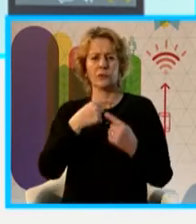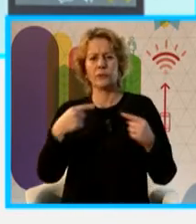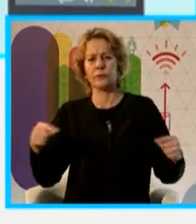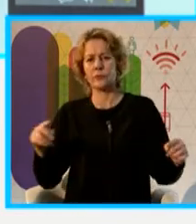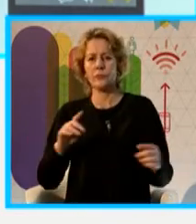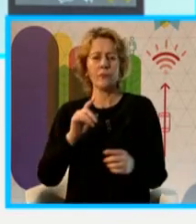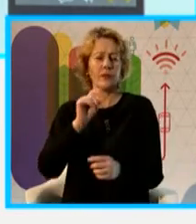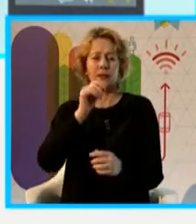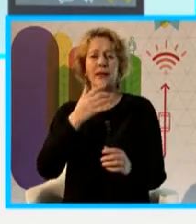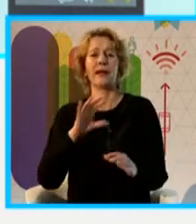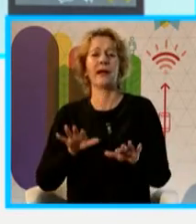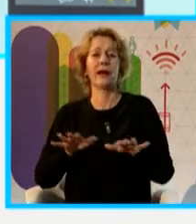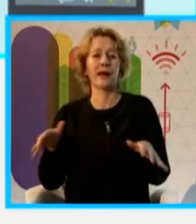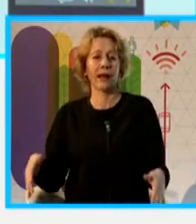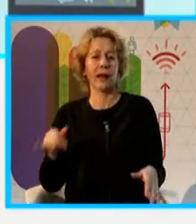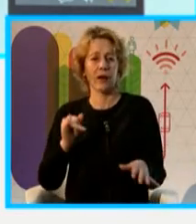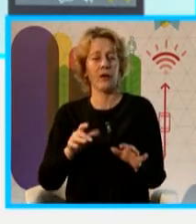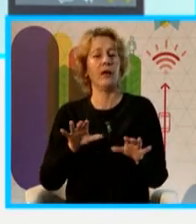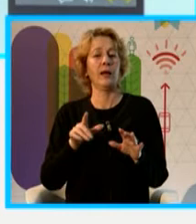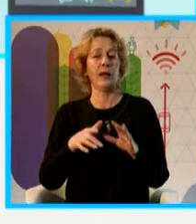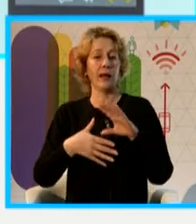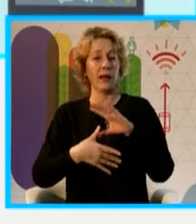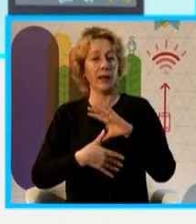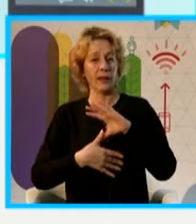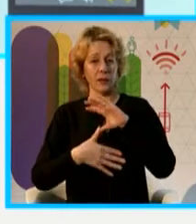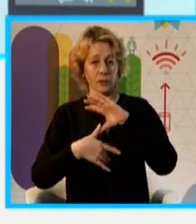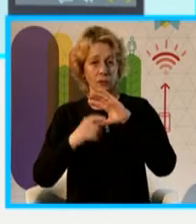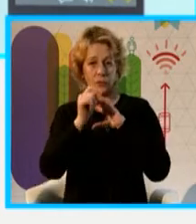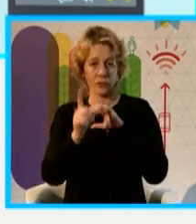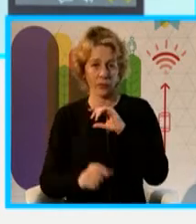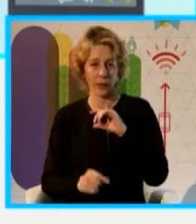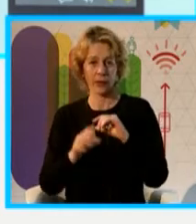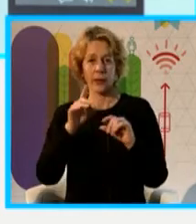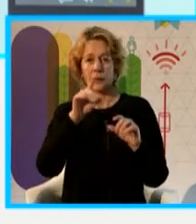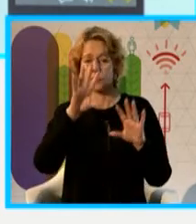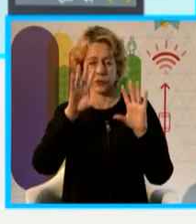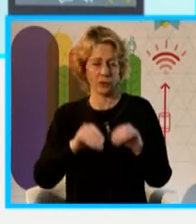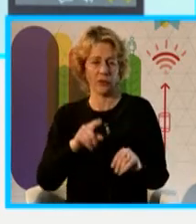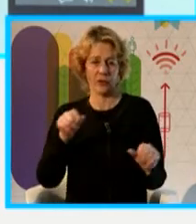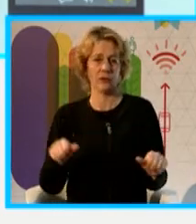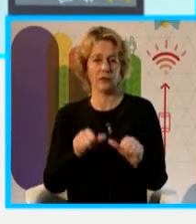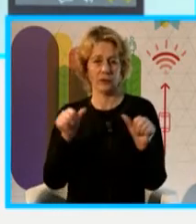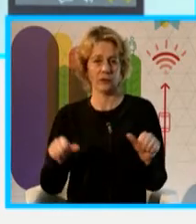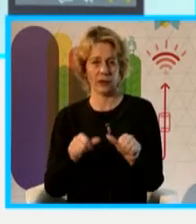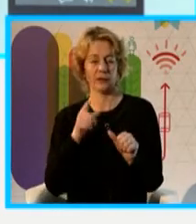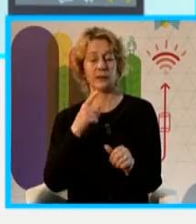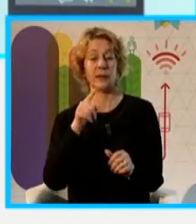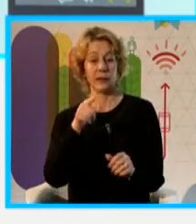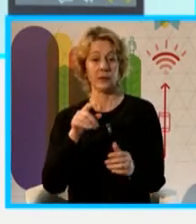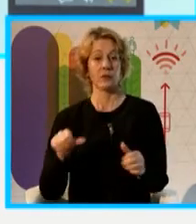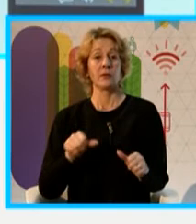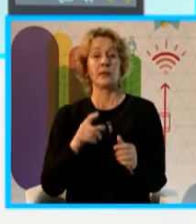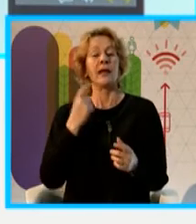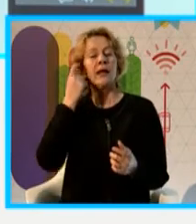-latina y el testimonio de colectivos inmigrantes motivan las esculturas. El parque Recrea, el ideal de la ciudad letrada,